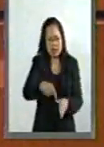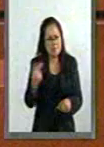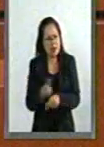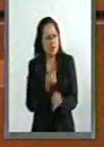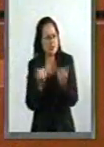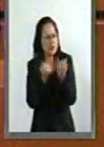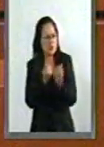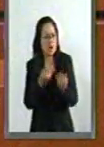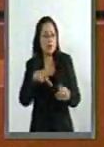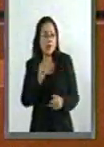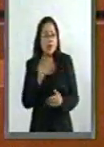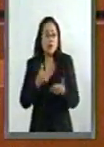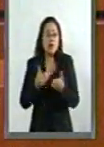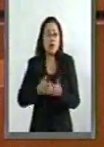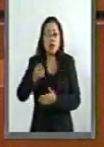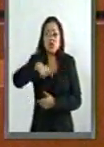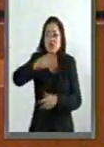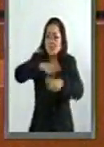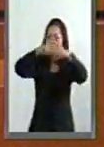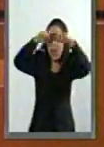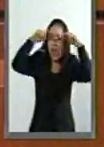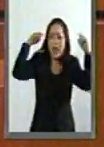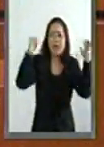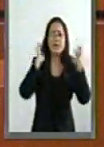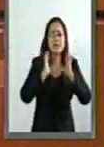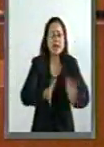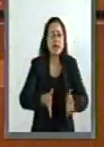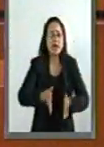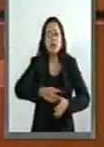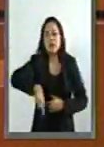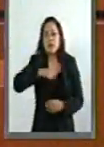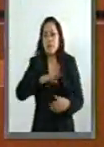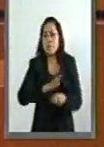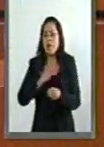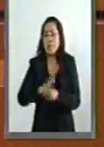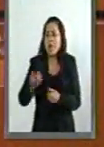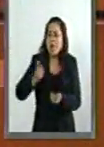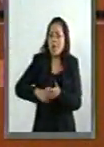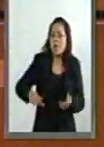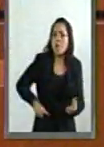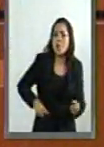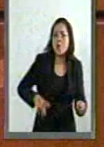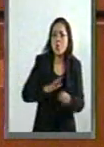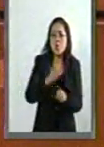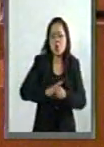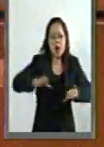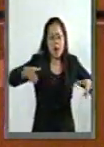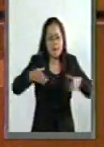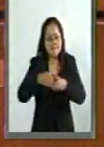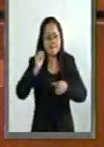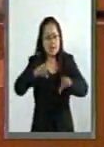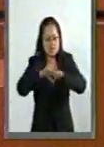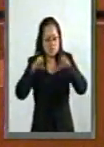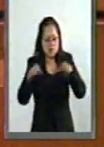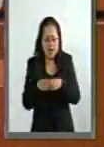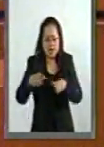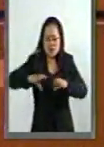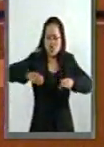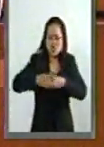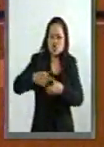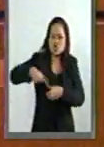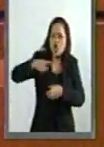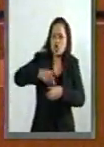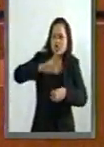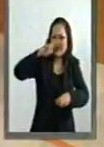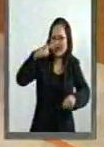Pero ya estamos hartos de que nos gobierne una caterva, una bola de ladrones y